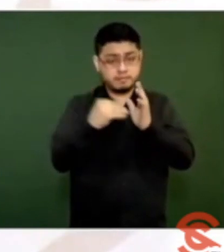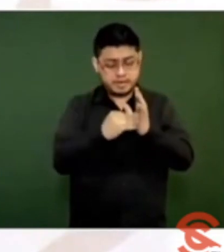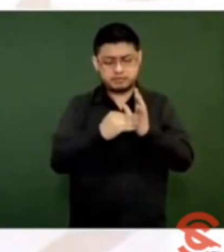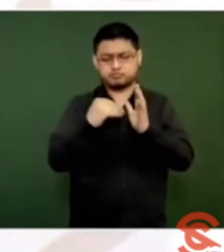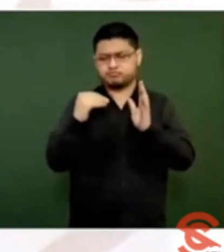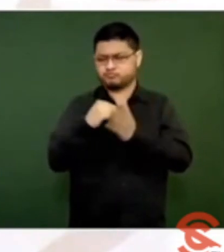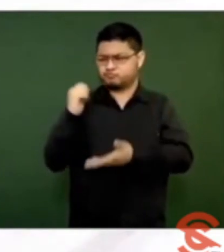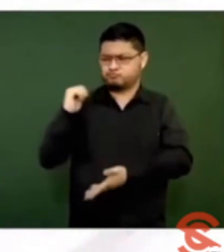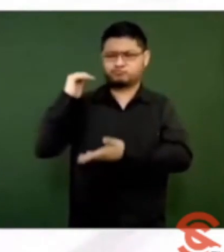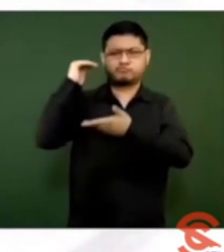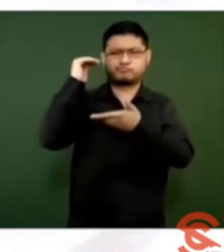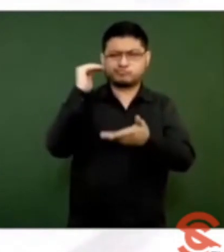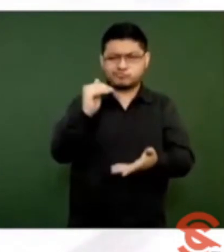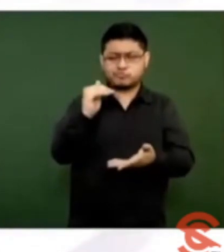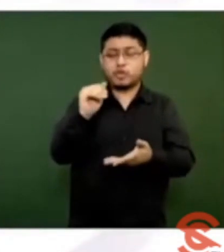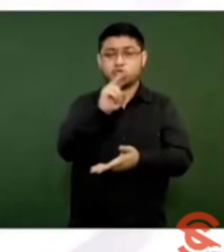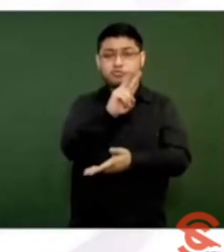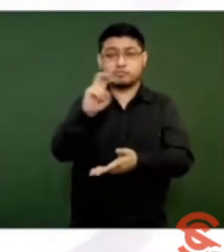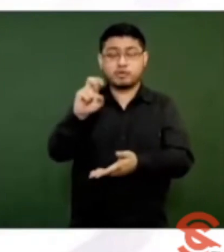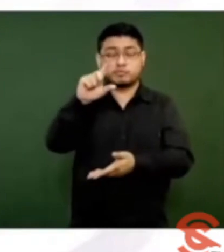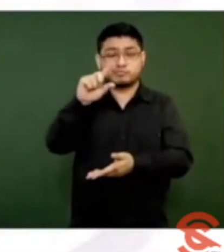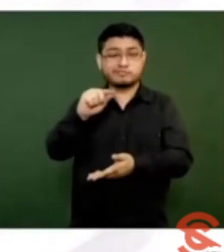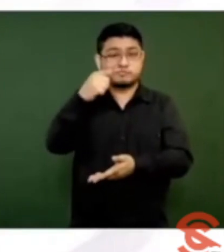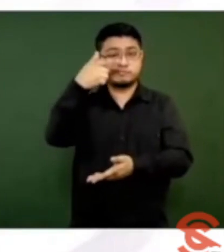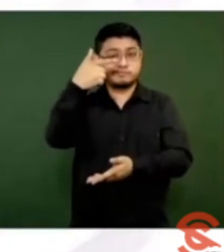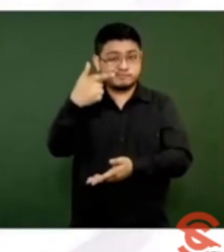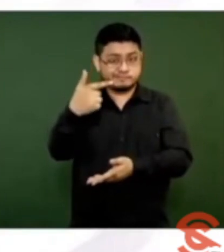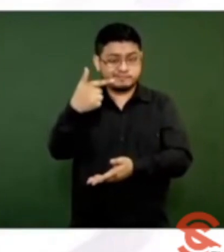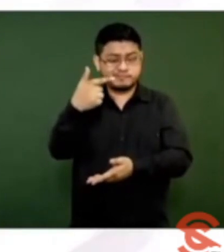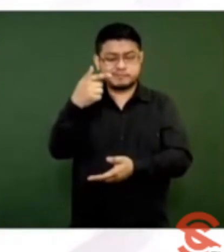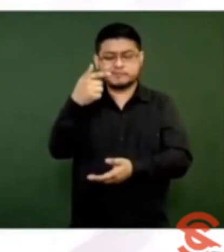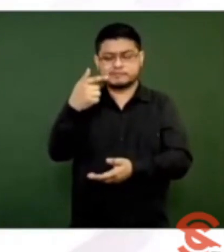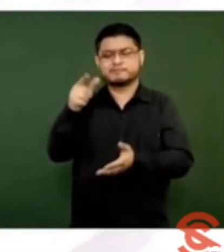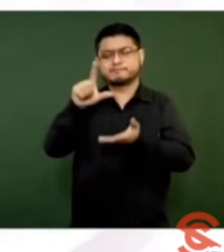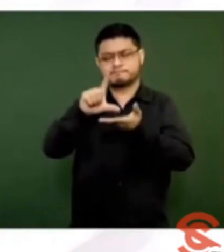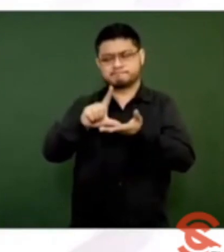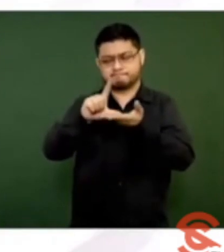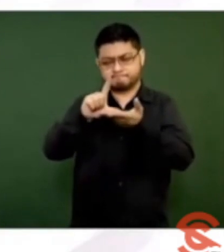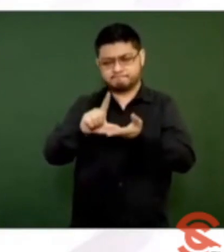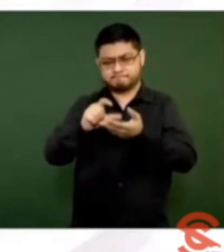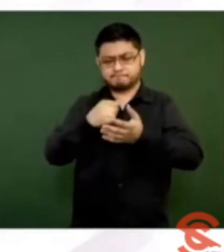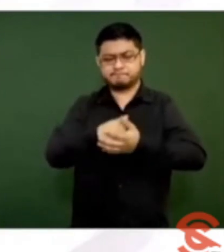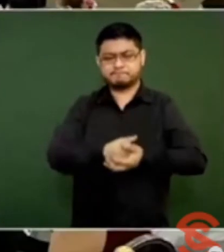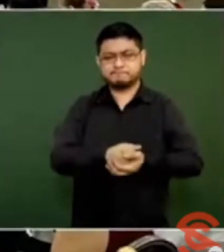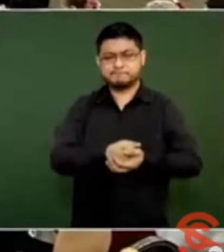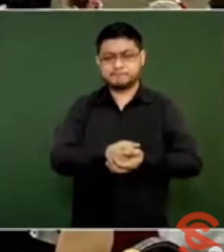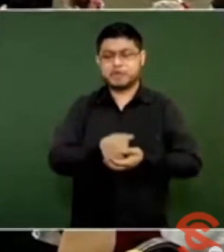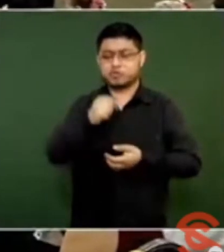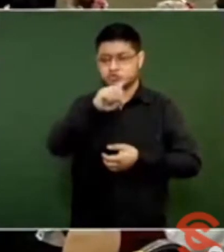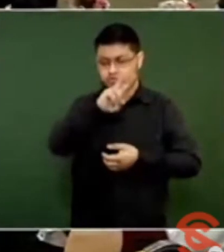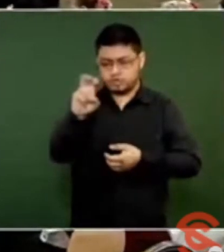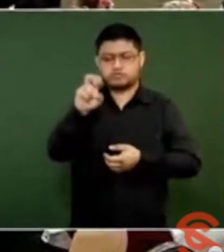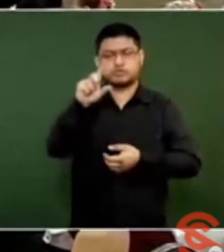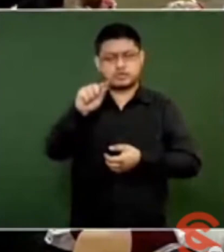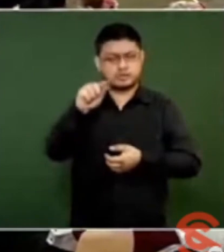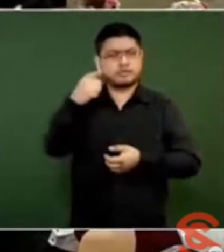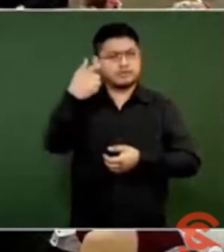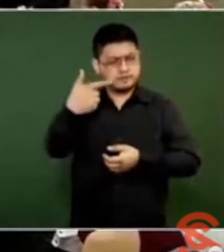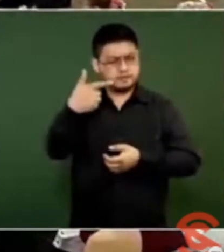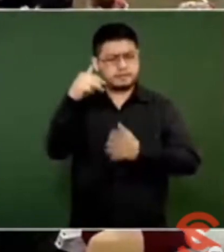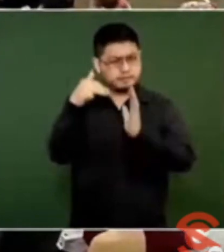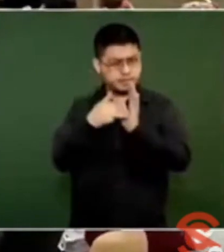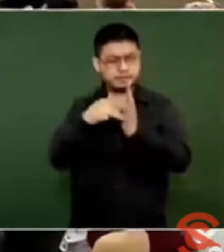y doscientos setenta y siete litros, doscientos setenta y siete mil litros de leche.